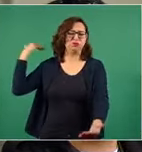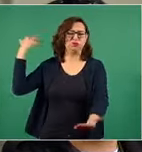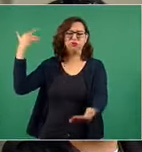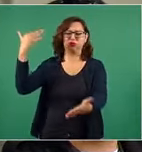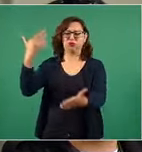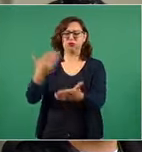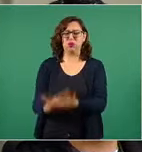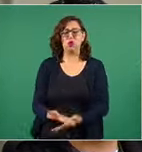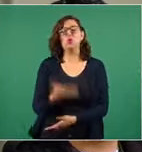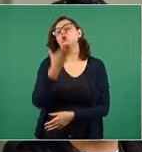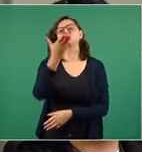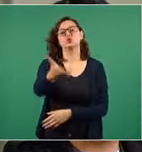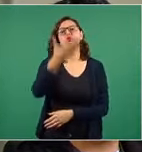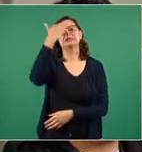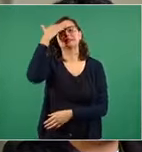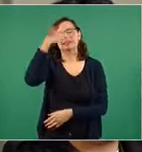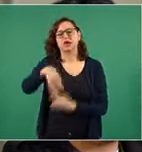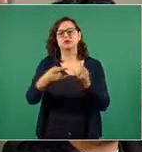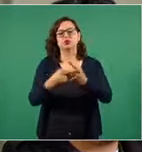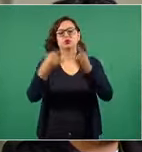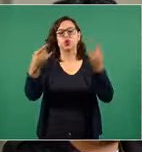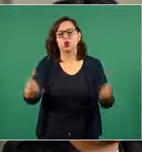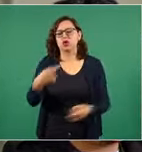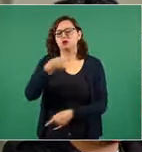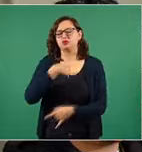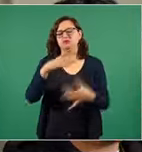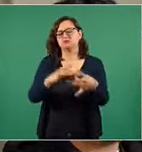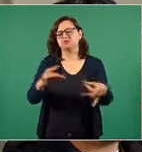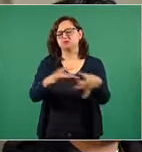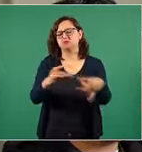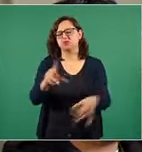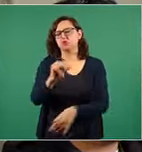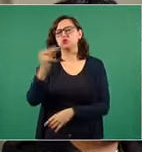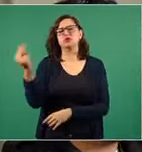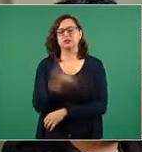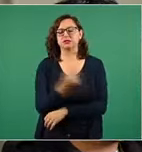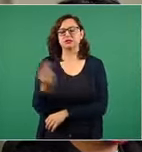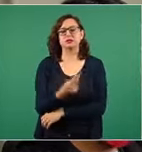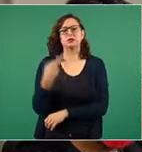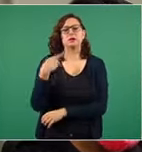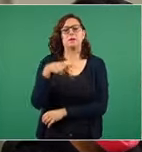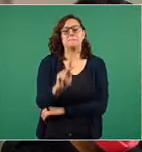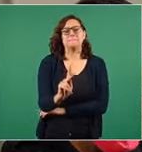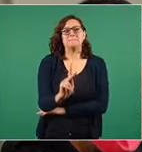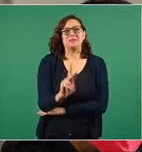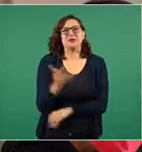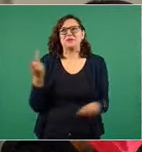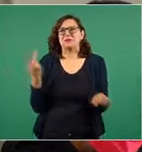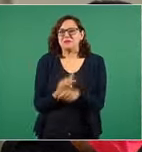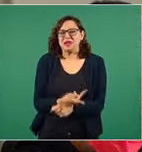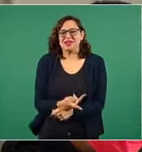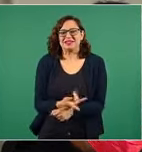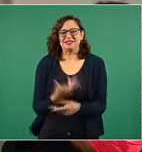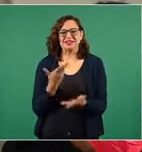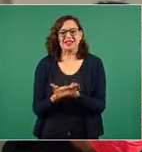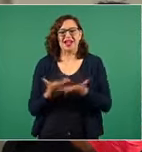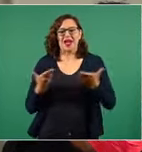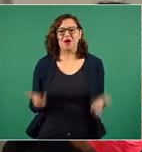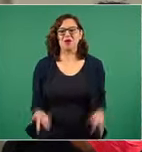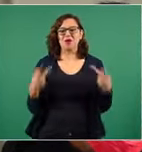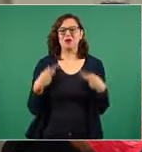más, porque yo no lo vengo a contar aquí, simplemente se ve eso. ¿Cómo le decimos a esa gente